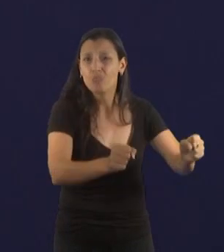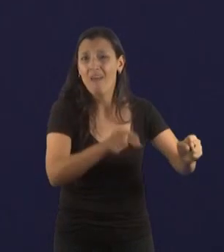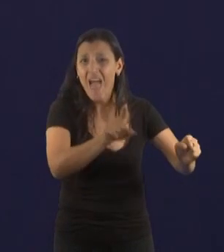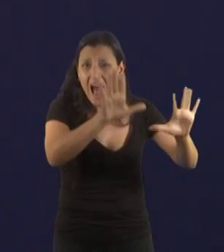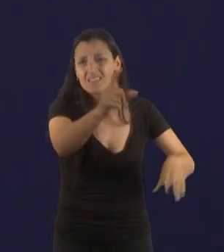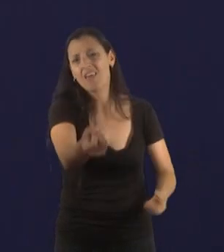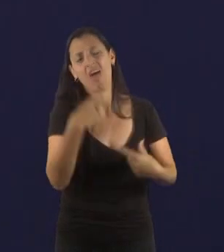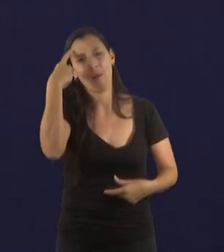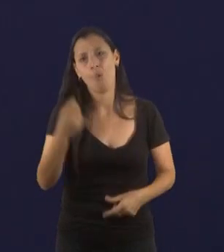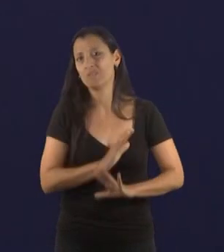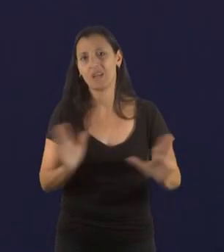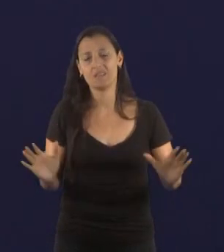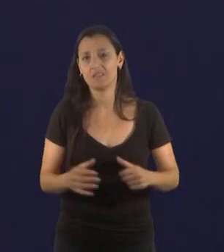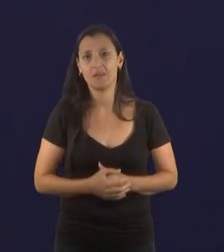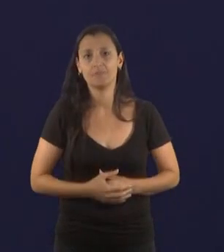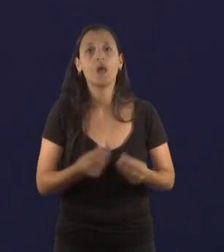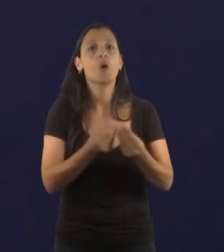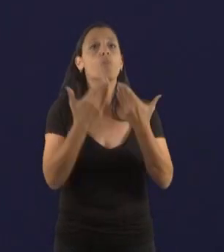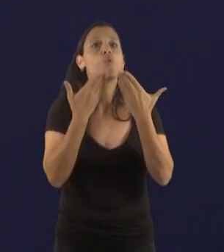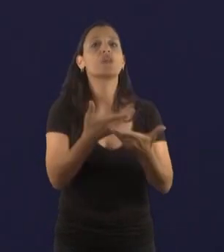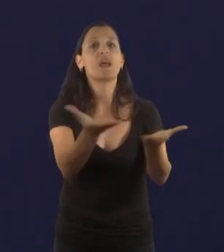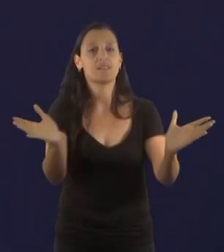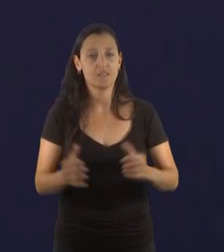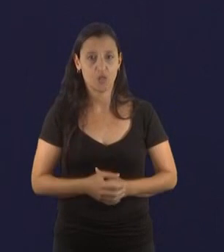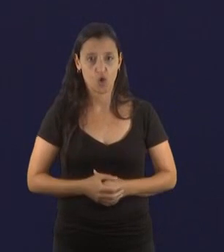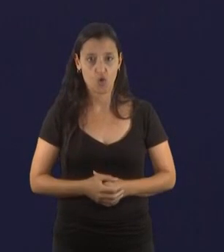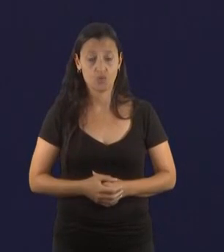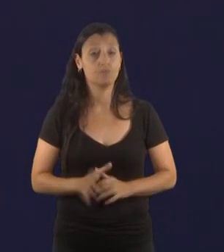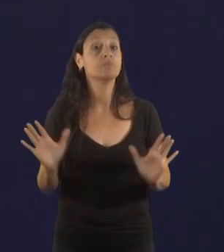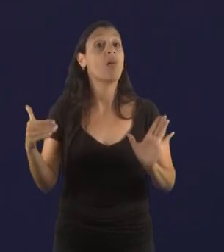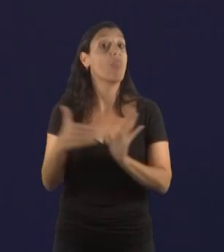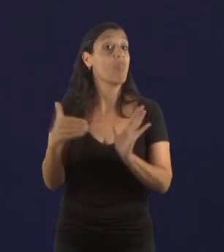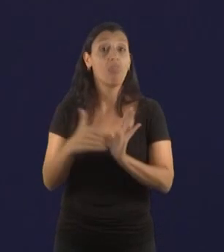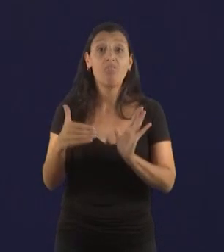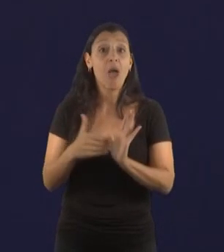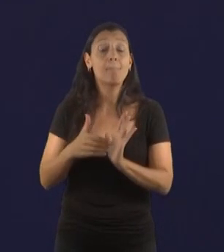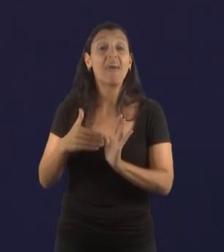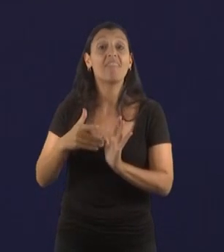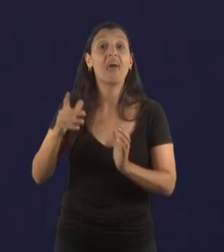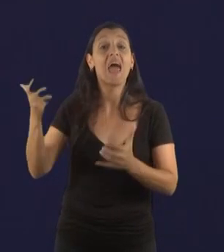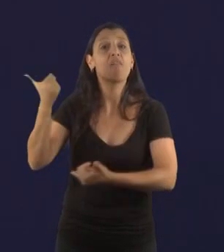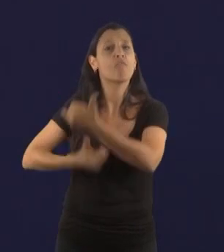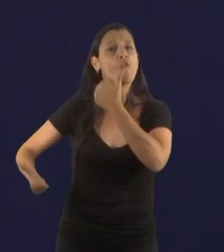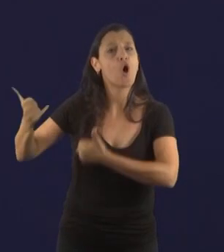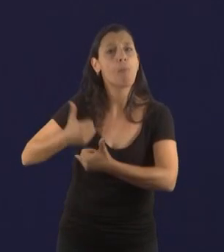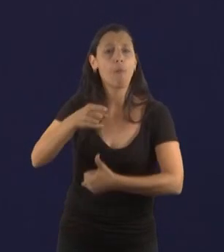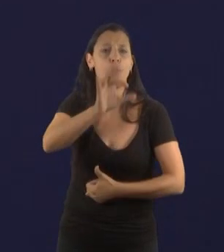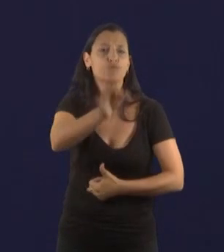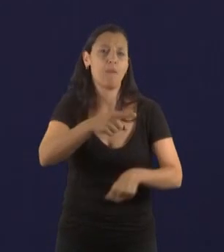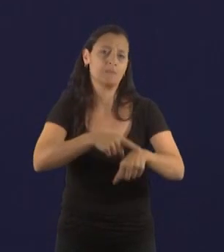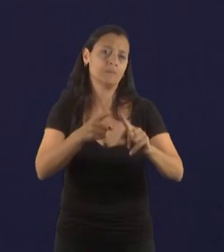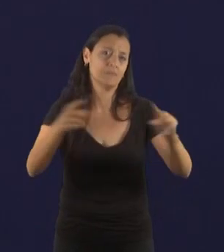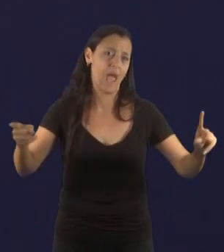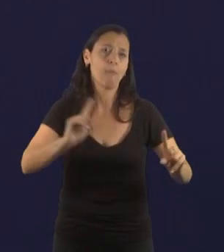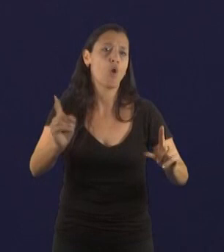tristeza. Muchísimas, muchísimas gracias. Dependemos del procesamiento de la información y vos sabés que eso tiene un proceso, te lleva